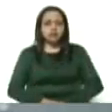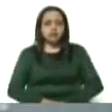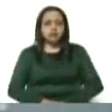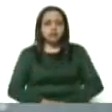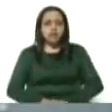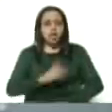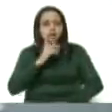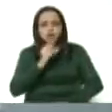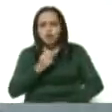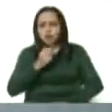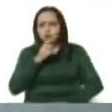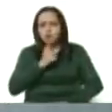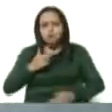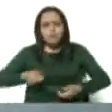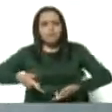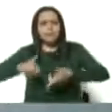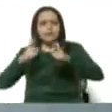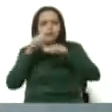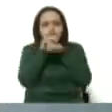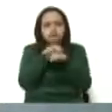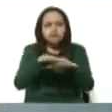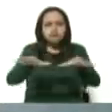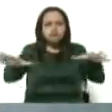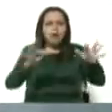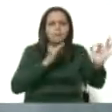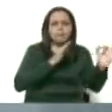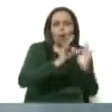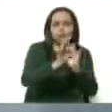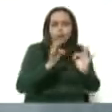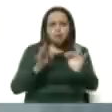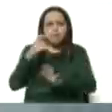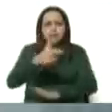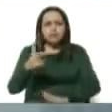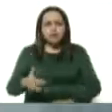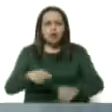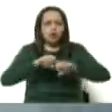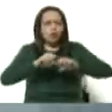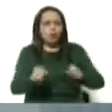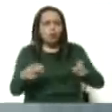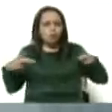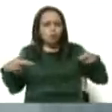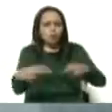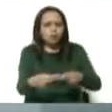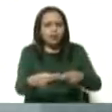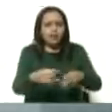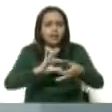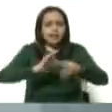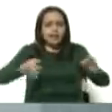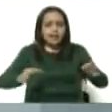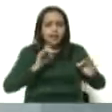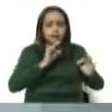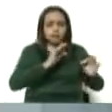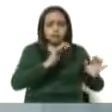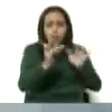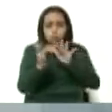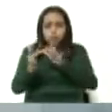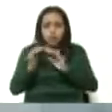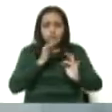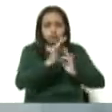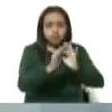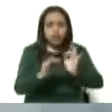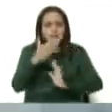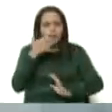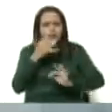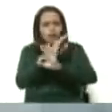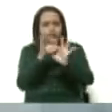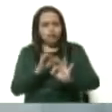virus se disemine a través de la transmisión persona a persona romper la cadena de contagio y la mejor manera de lograr eso